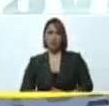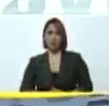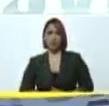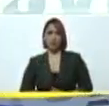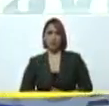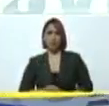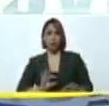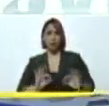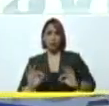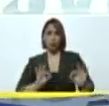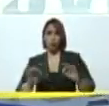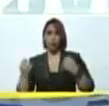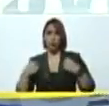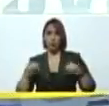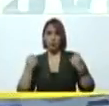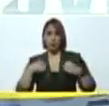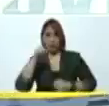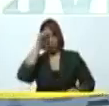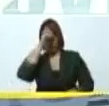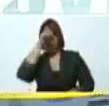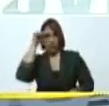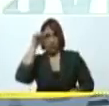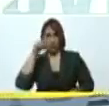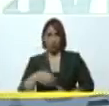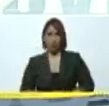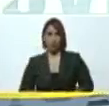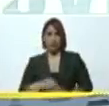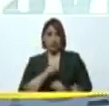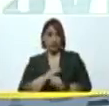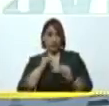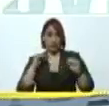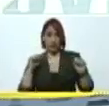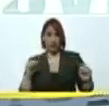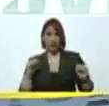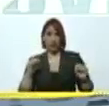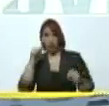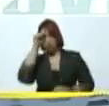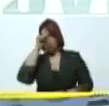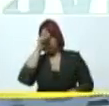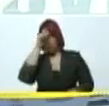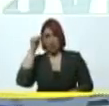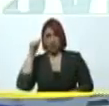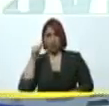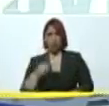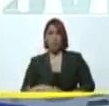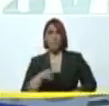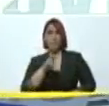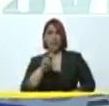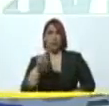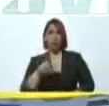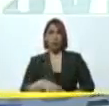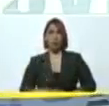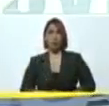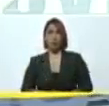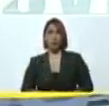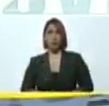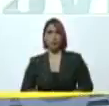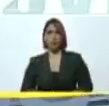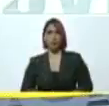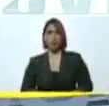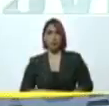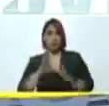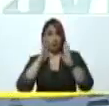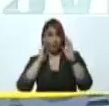prepararse para el domingo, tempranito, este domingo que viene, este domingo,